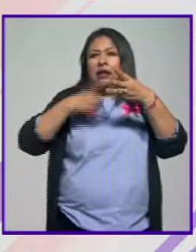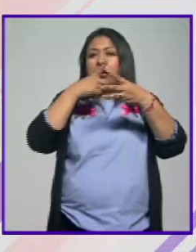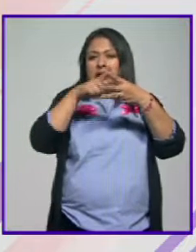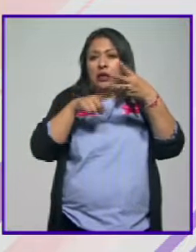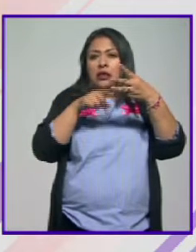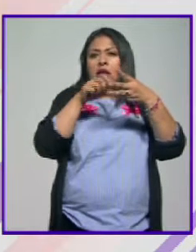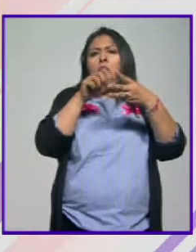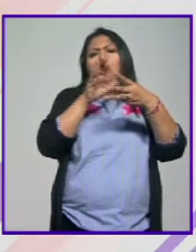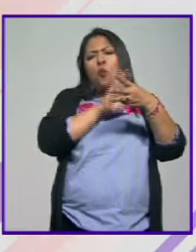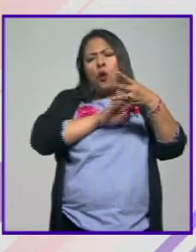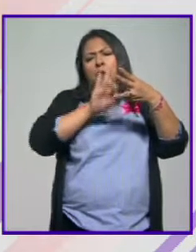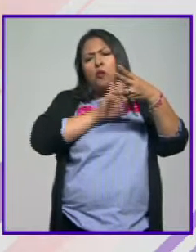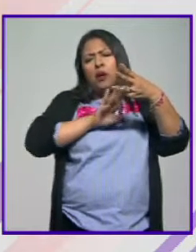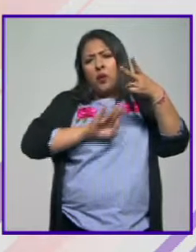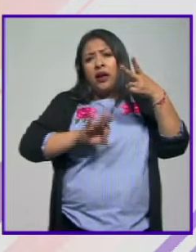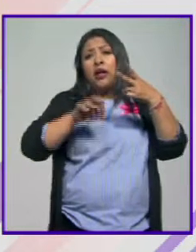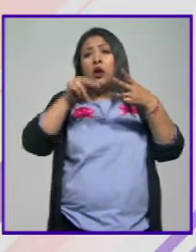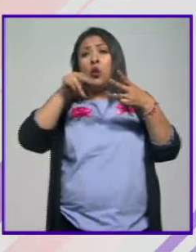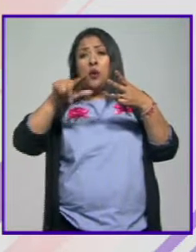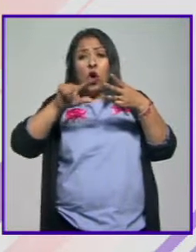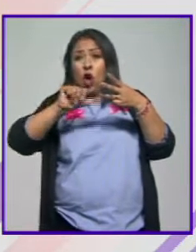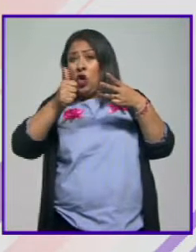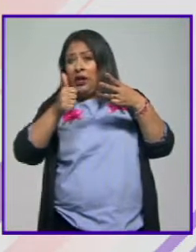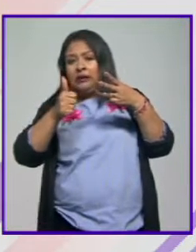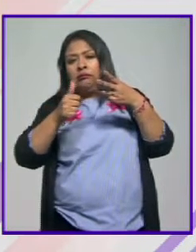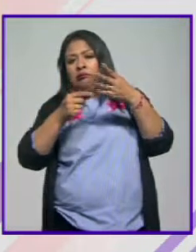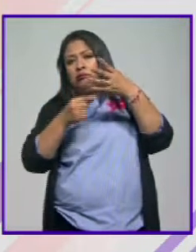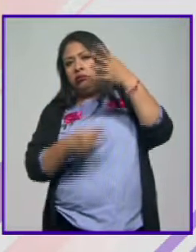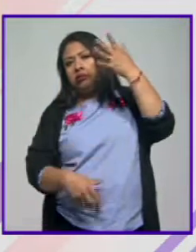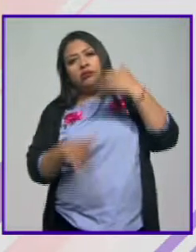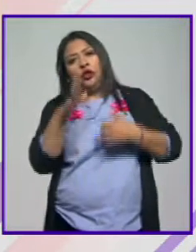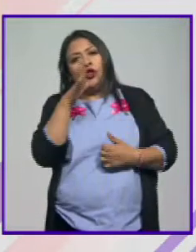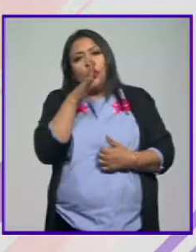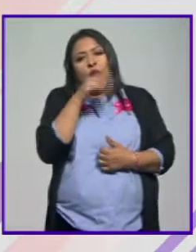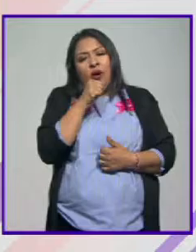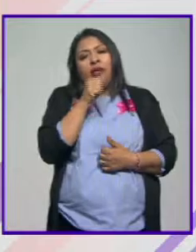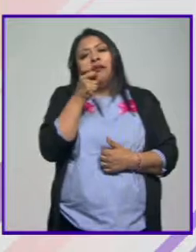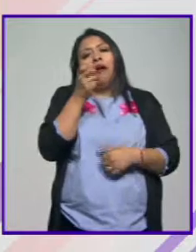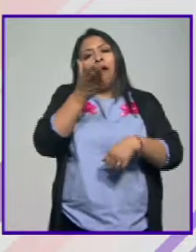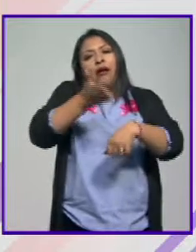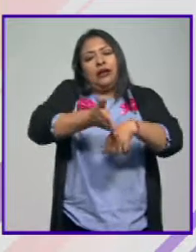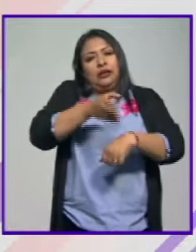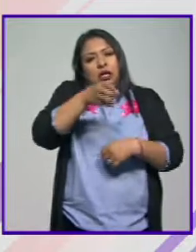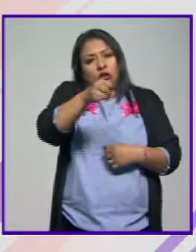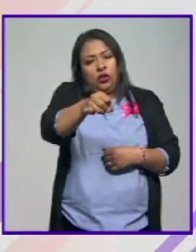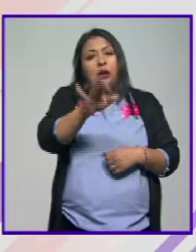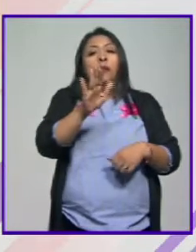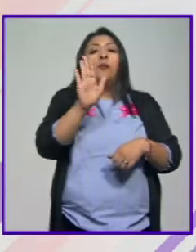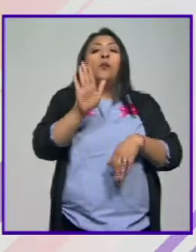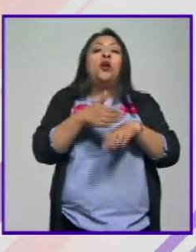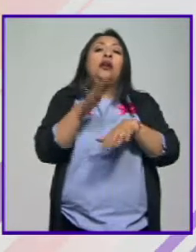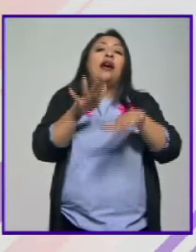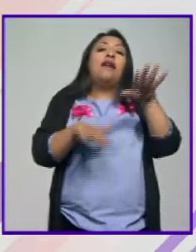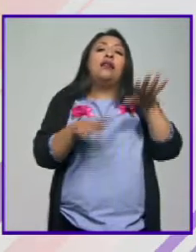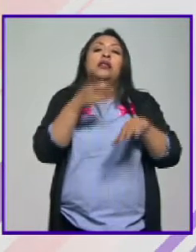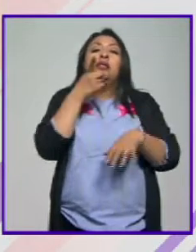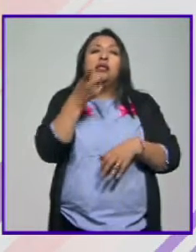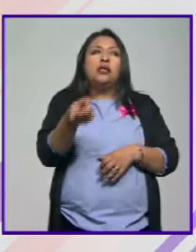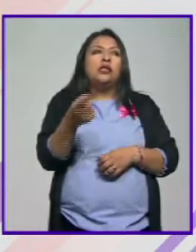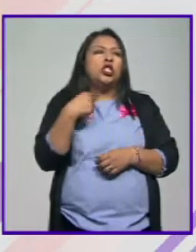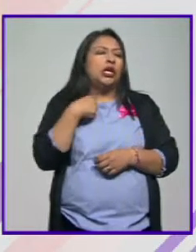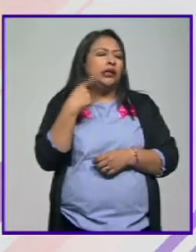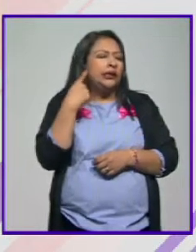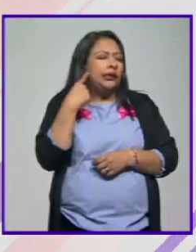con esto que hicieron en Nuevo León queda penalizado. pero sí, porque a veces se está diciendo y todo el día he